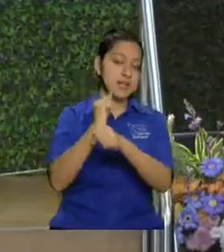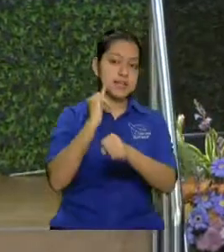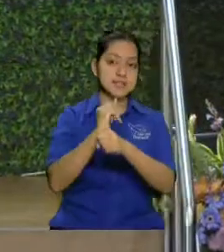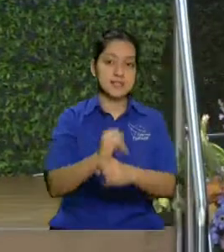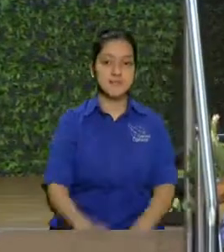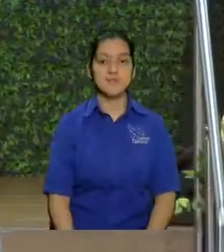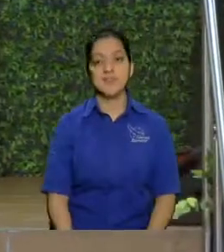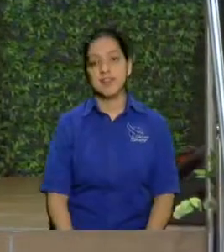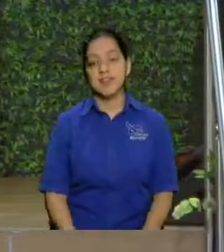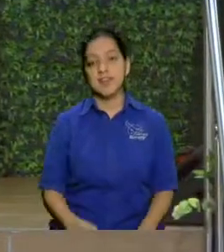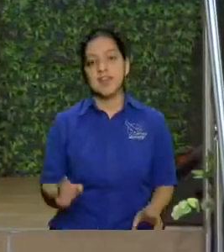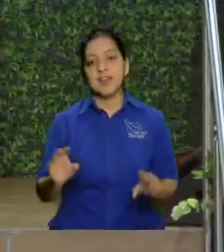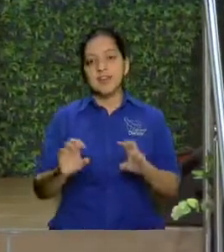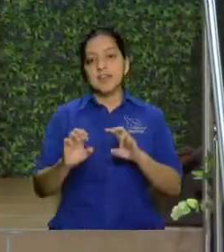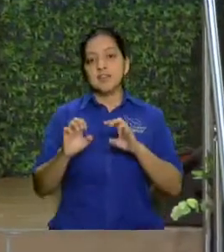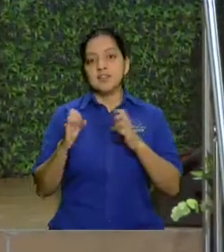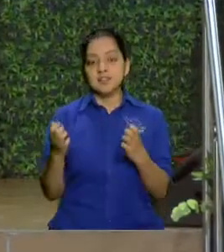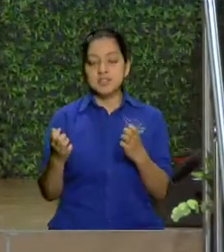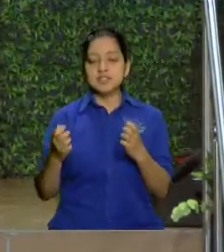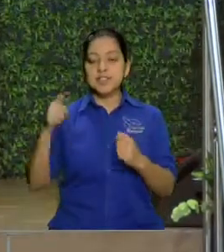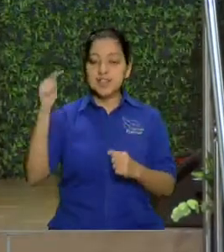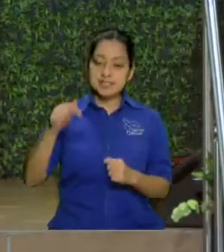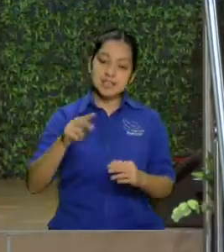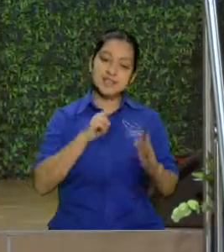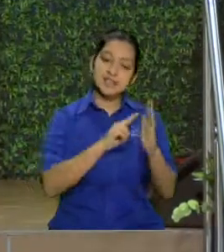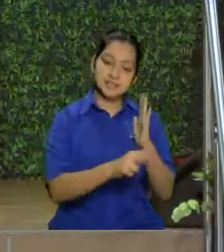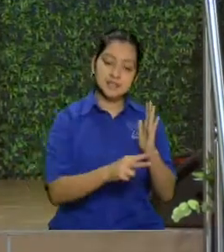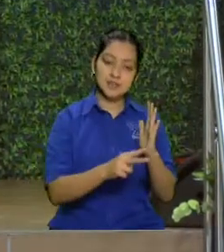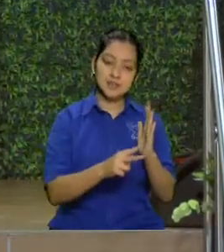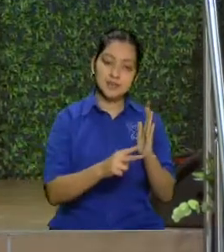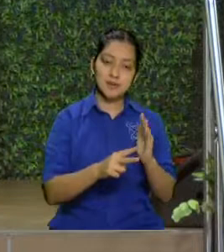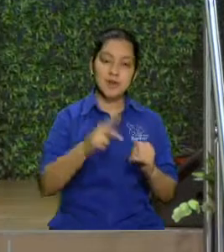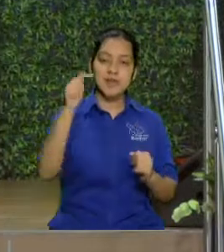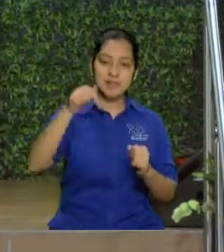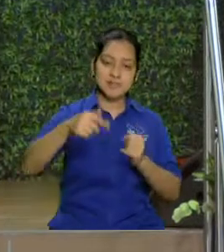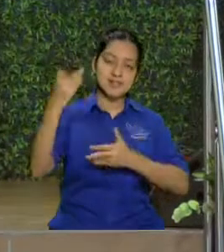en nuestra casa porque este culto según me dijeron era familiar